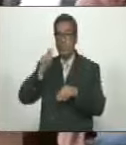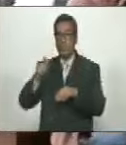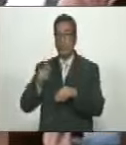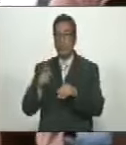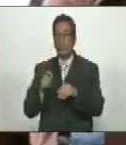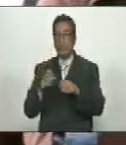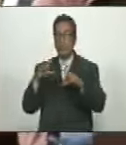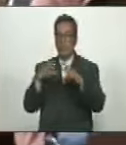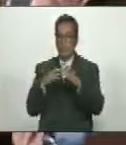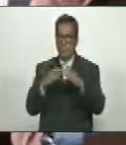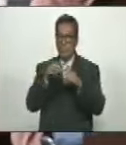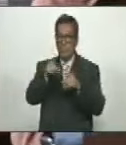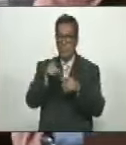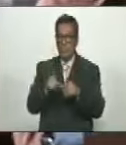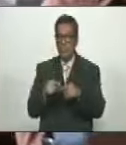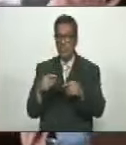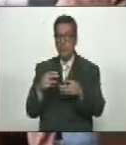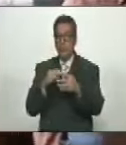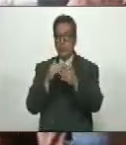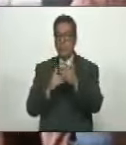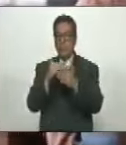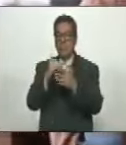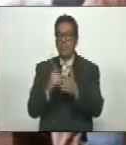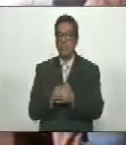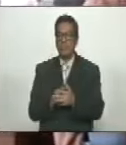las acciones de esos niveles de